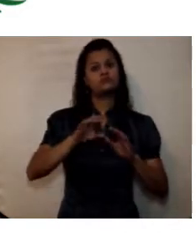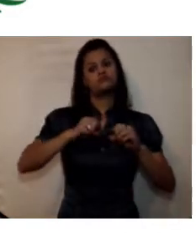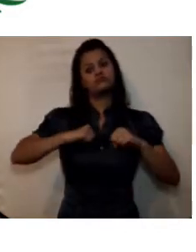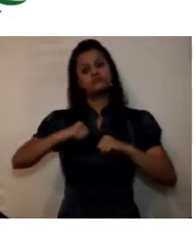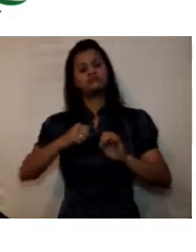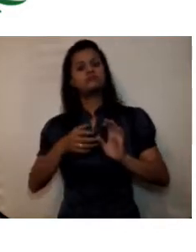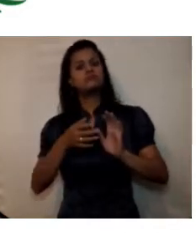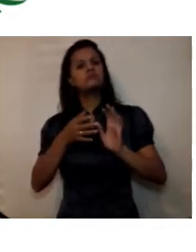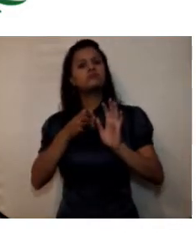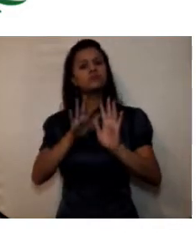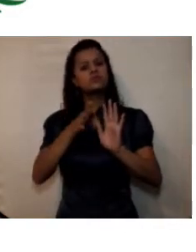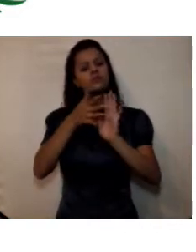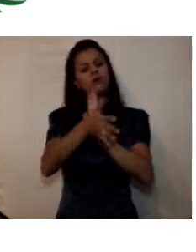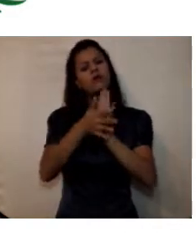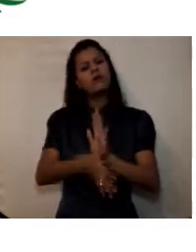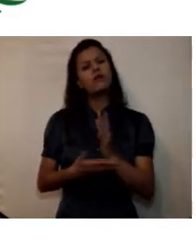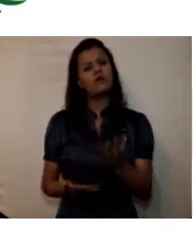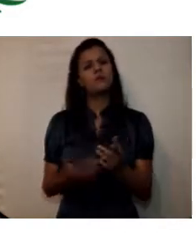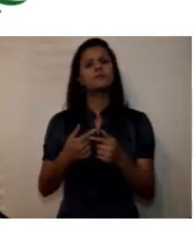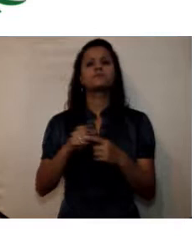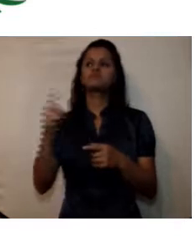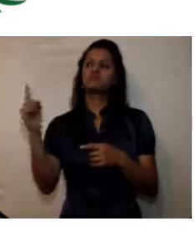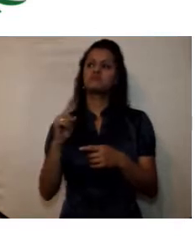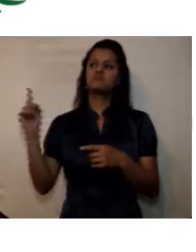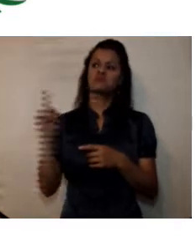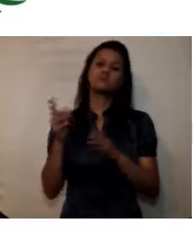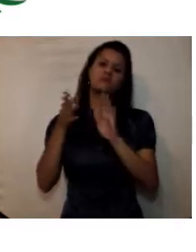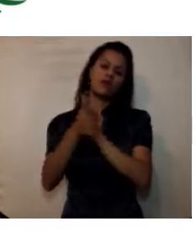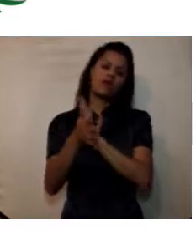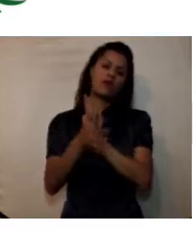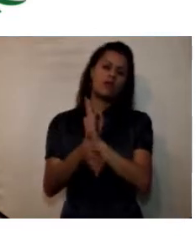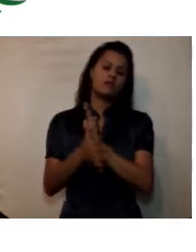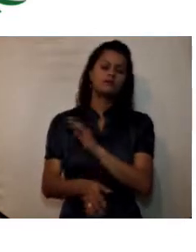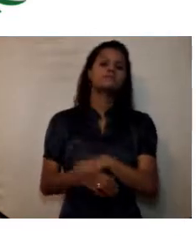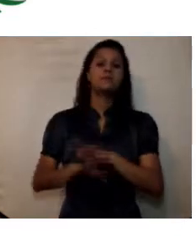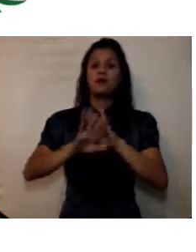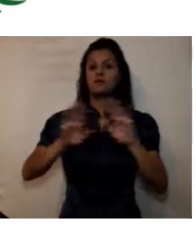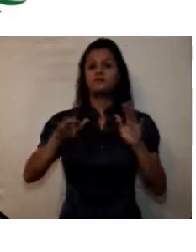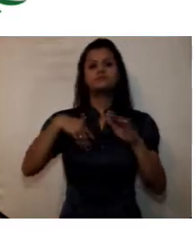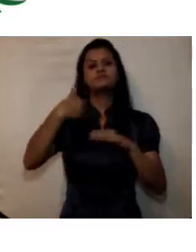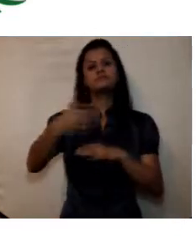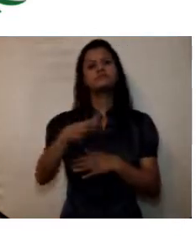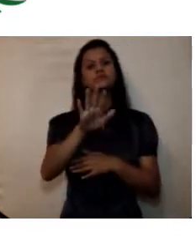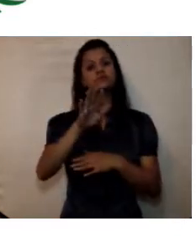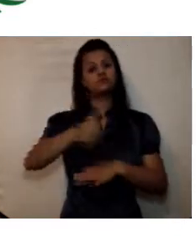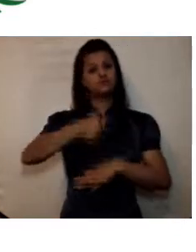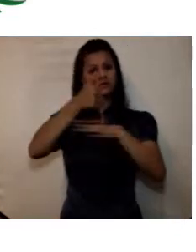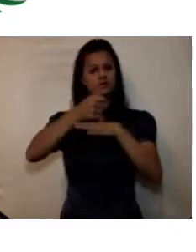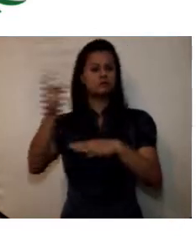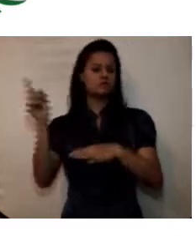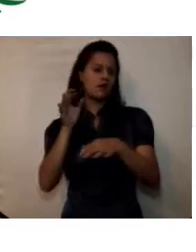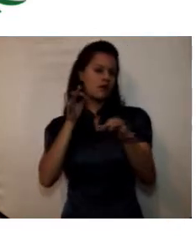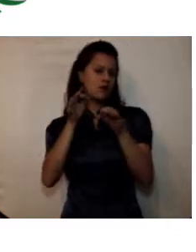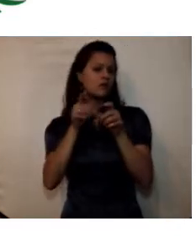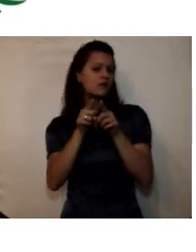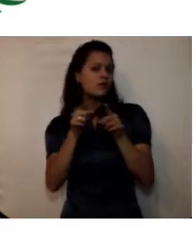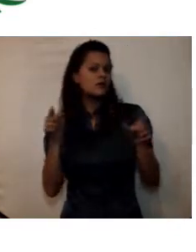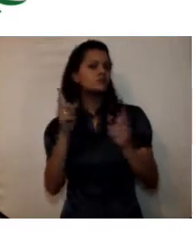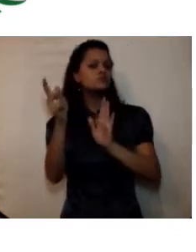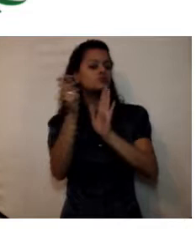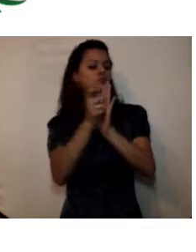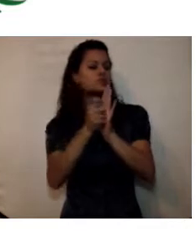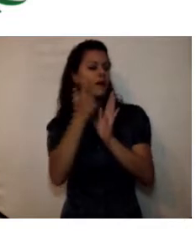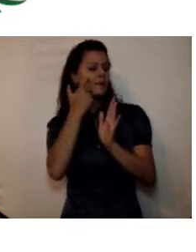presentaciones por cada función sustantiva y posterior a cada una el señor rector realizará una intervención para resaltar algunos aspectos